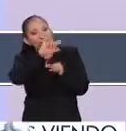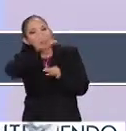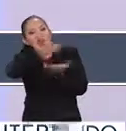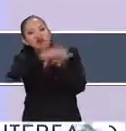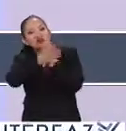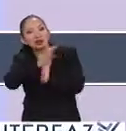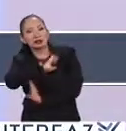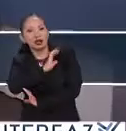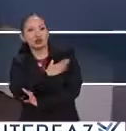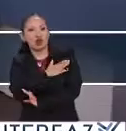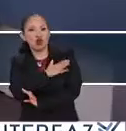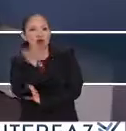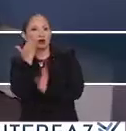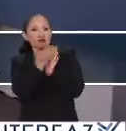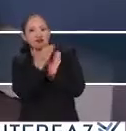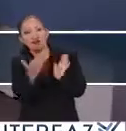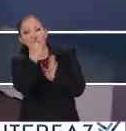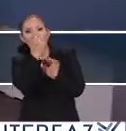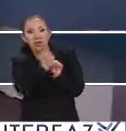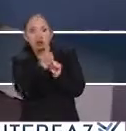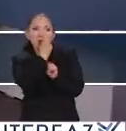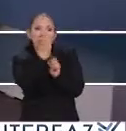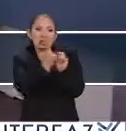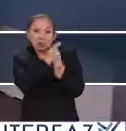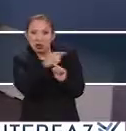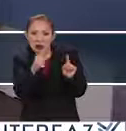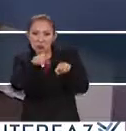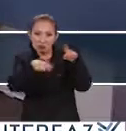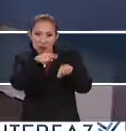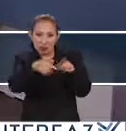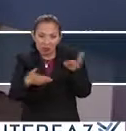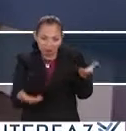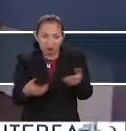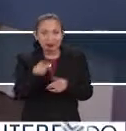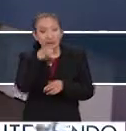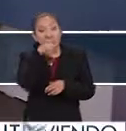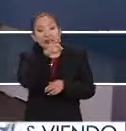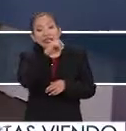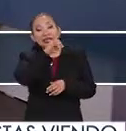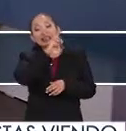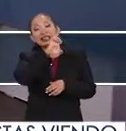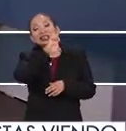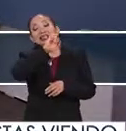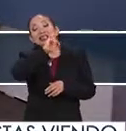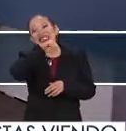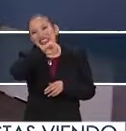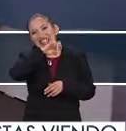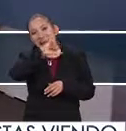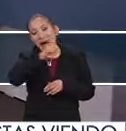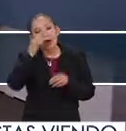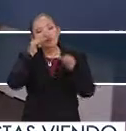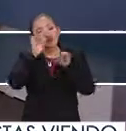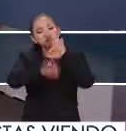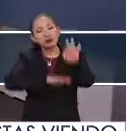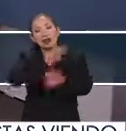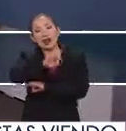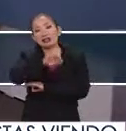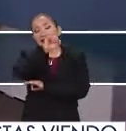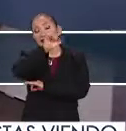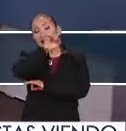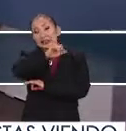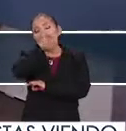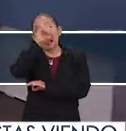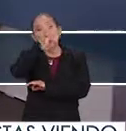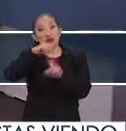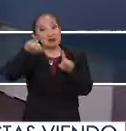español, y este proceso puede durar entre año y año y medio. Decirles que el INEA es una institución que atiende a más de 60 etnias de lengua